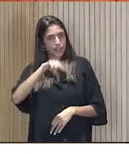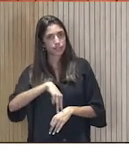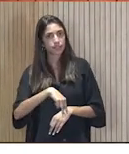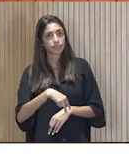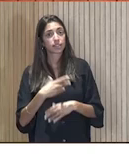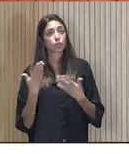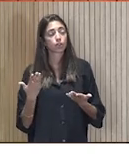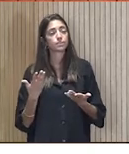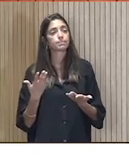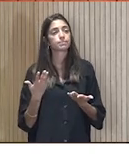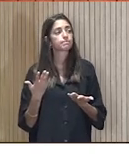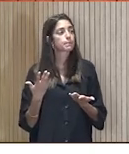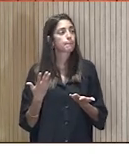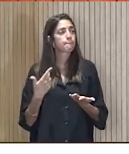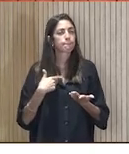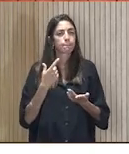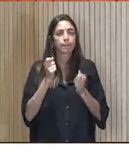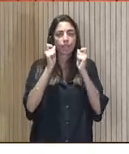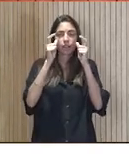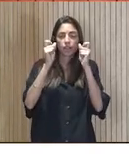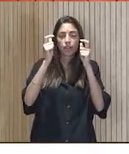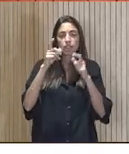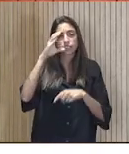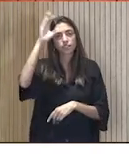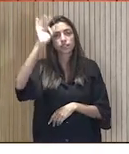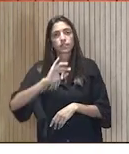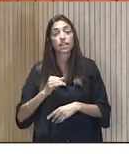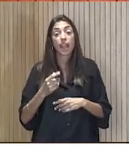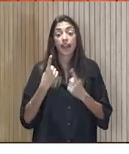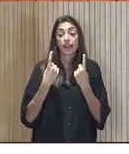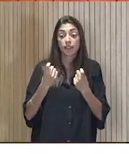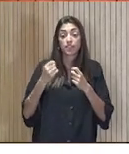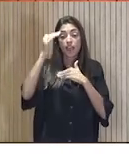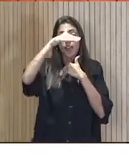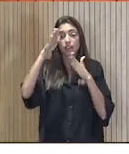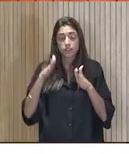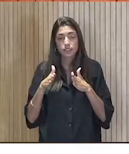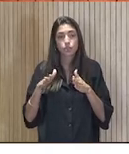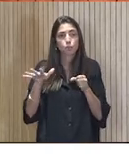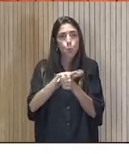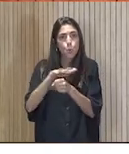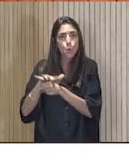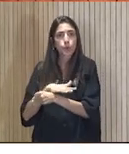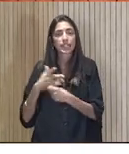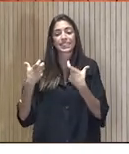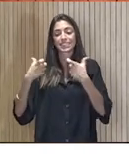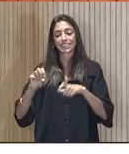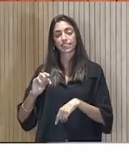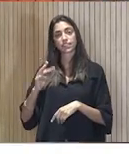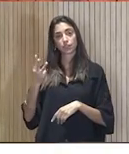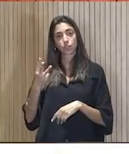Se ha ido escuchando y atendiendo esas necesidades de ese pequeño tercer sector, pero de una importancia